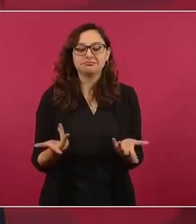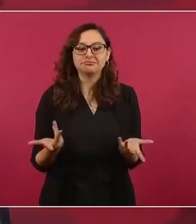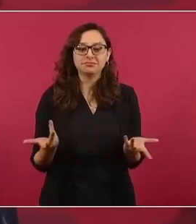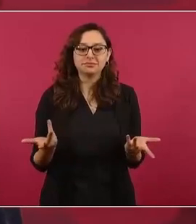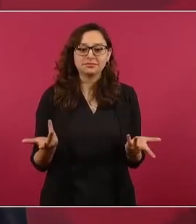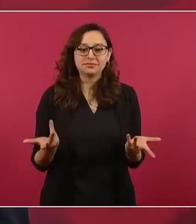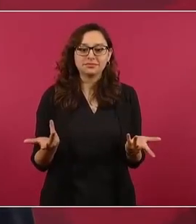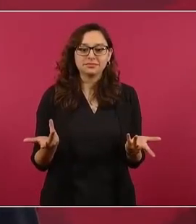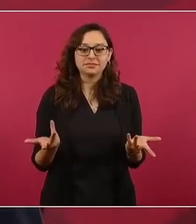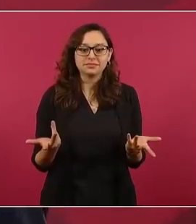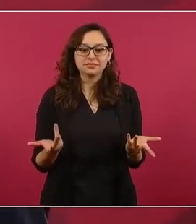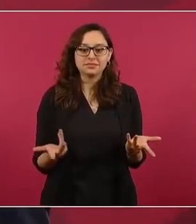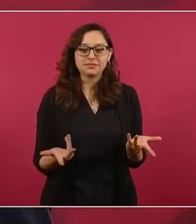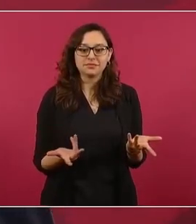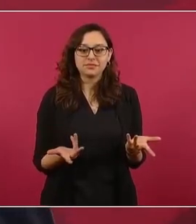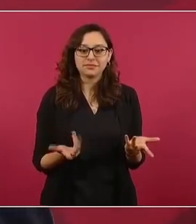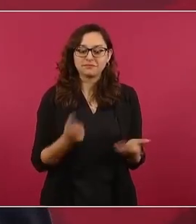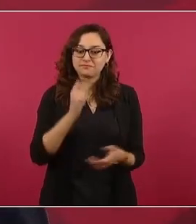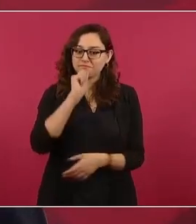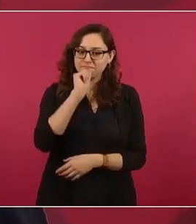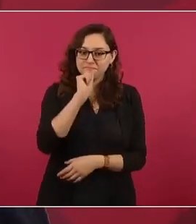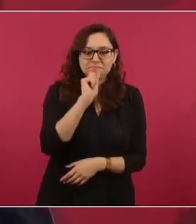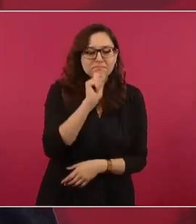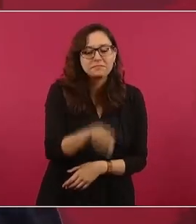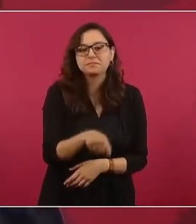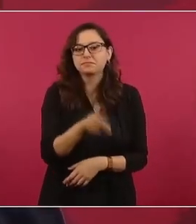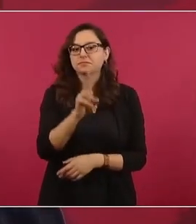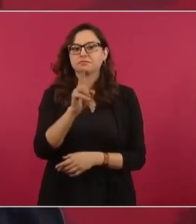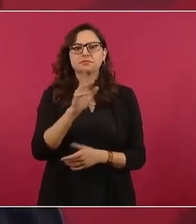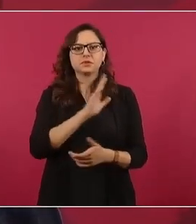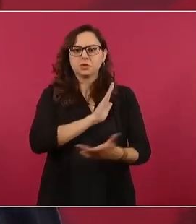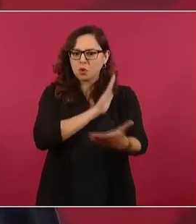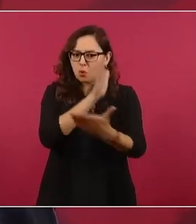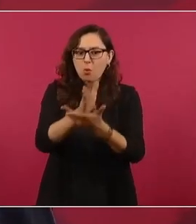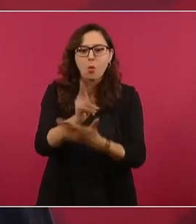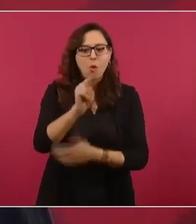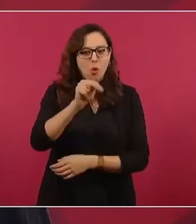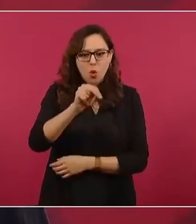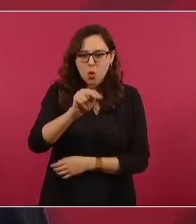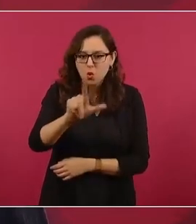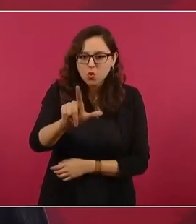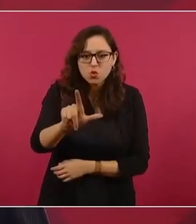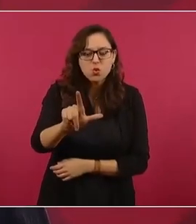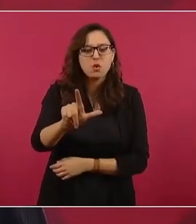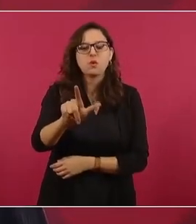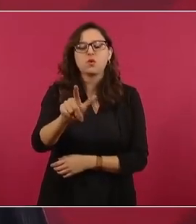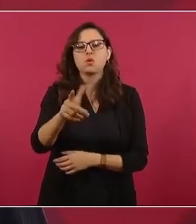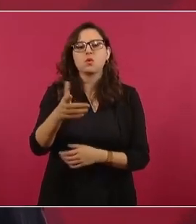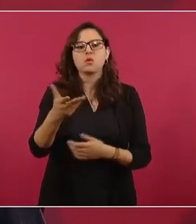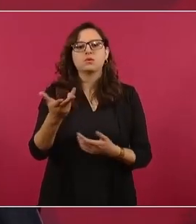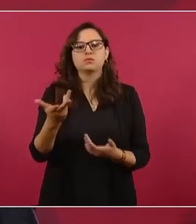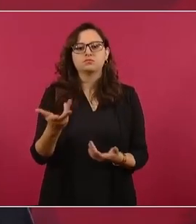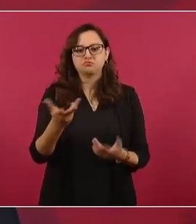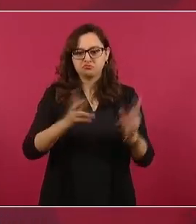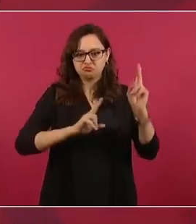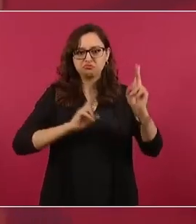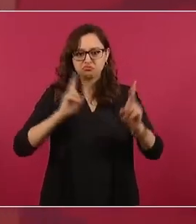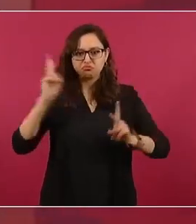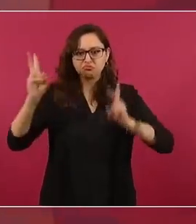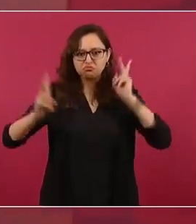Y lo mismo en Nuevo León, ahora que fuimos